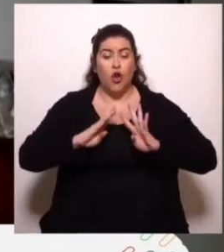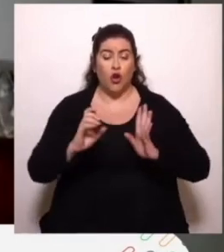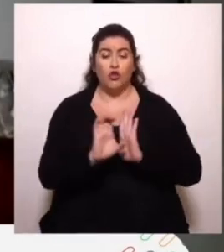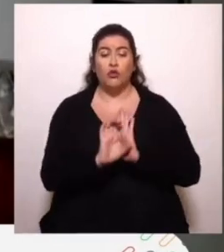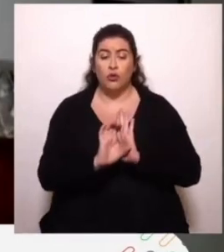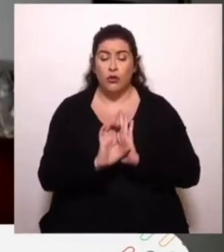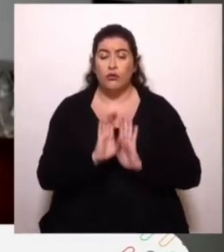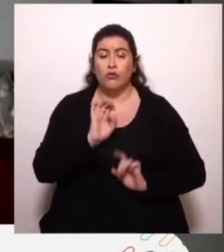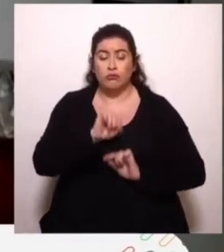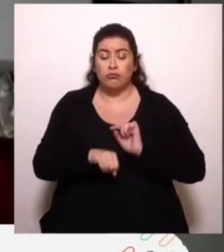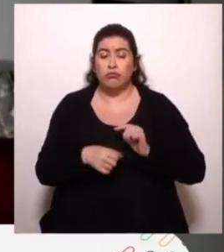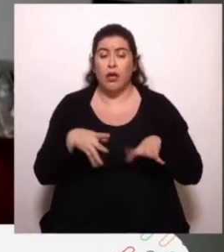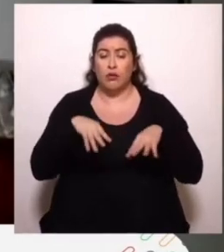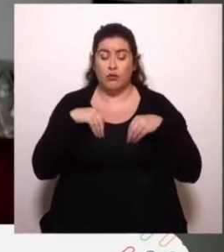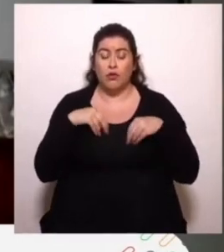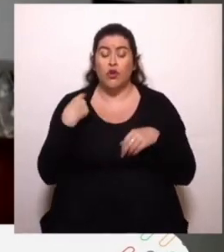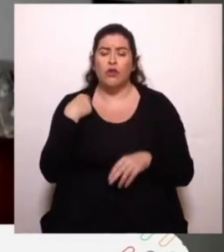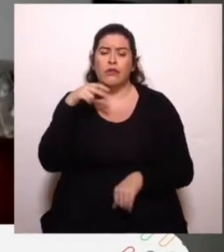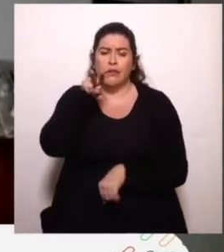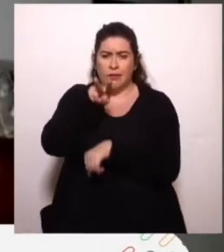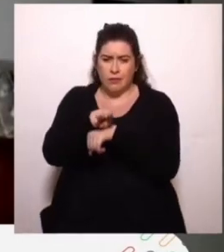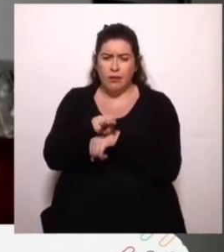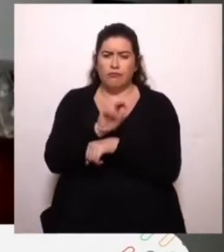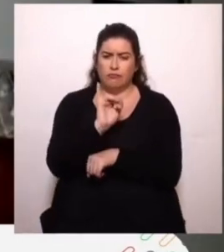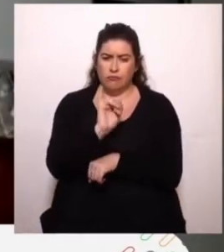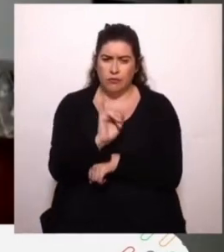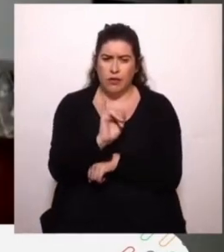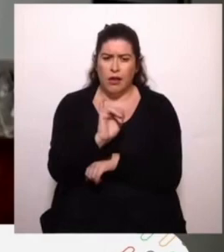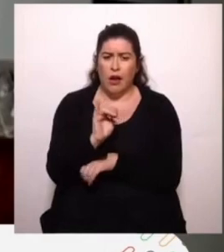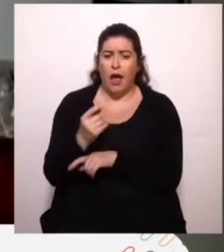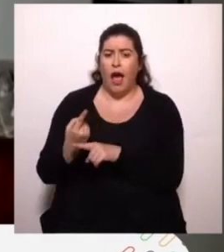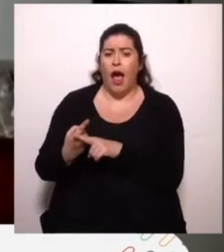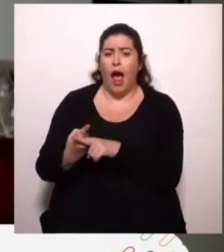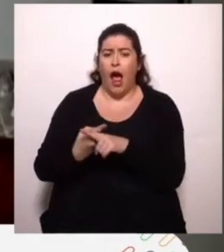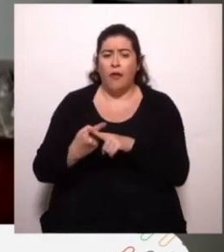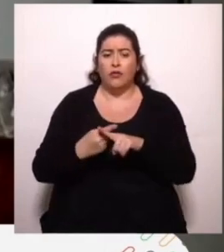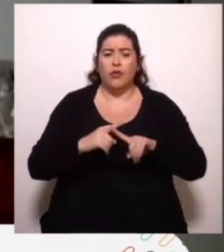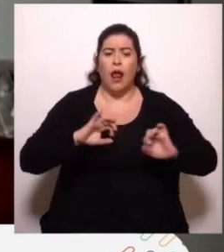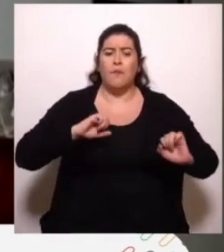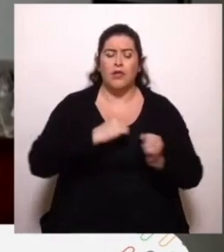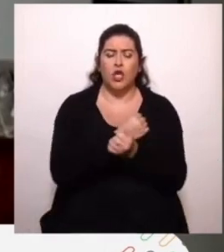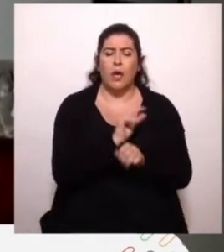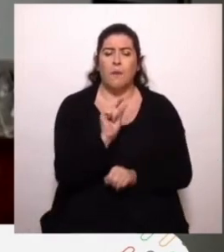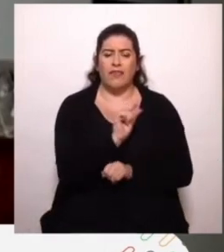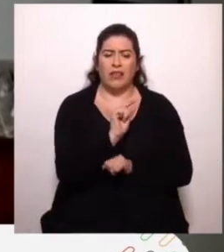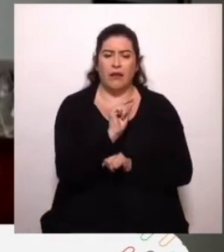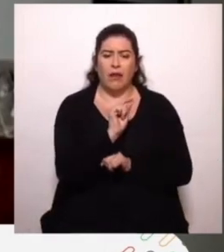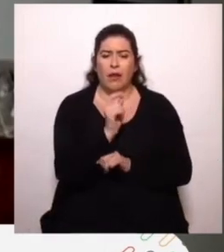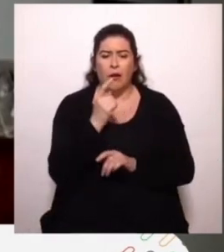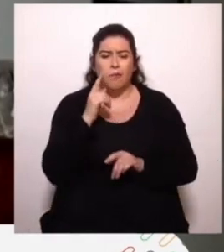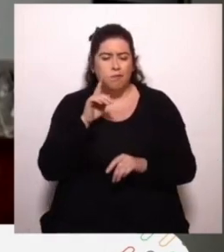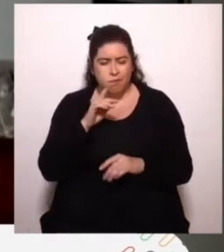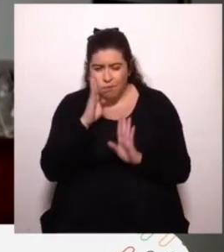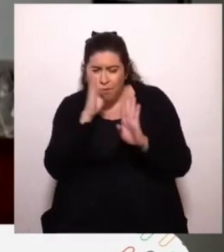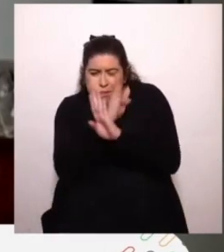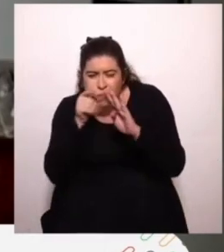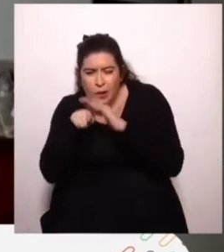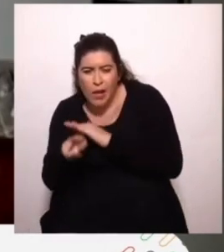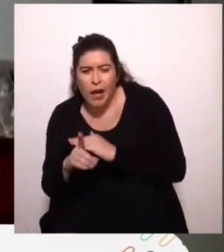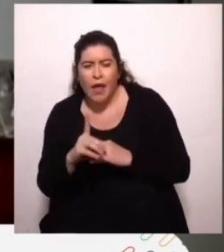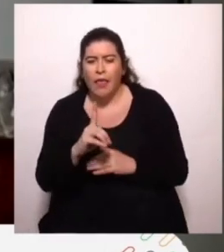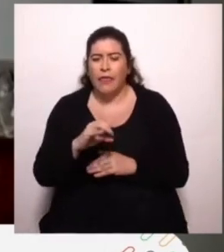Y soy testigo, soy testigo del abuso de las prisiones preventivas, de los infiltrados, de la BIPULCAR,